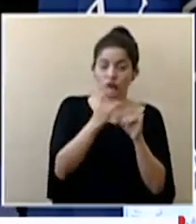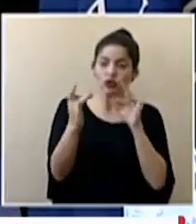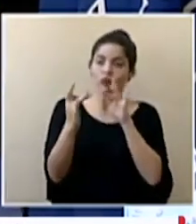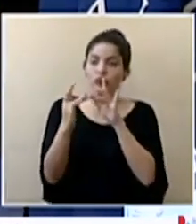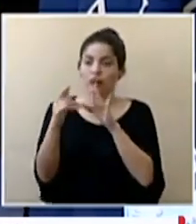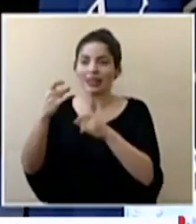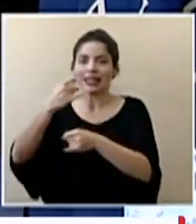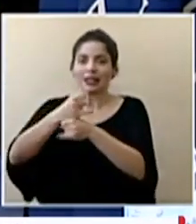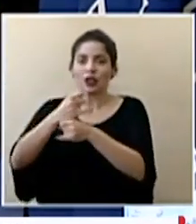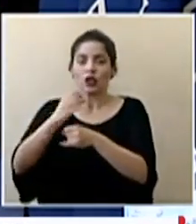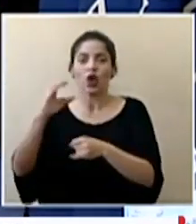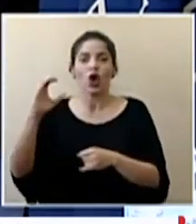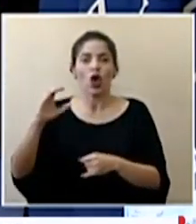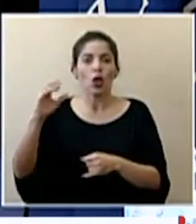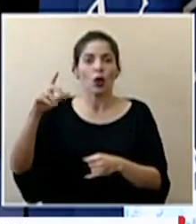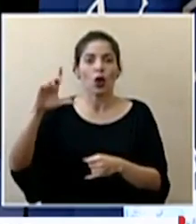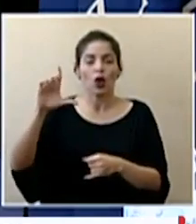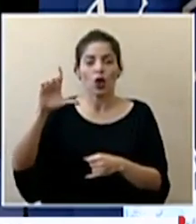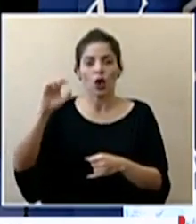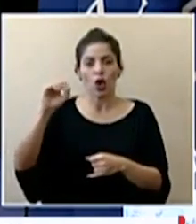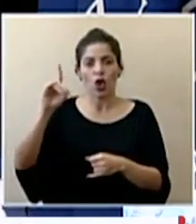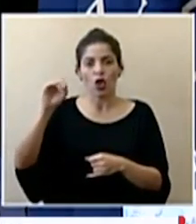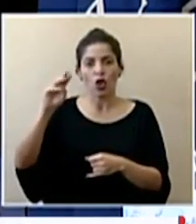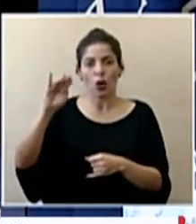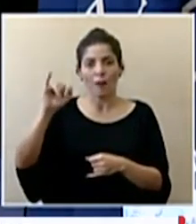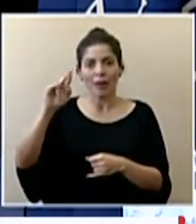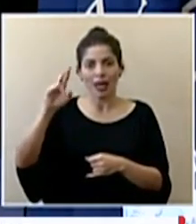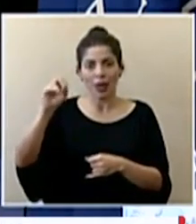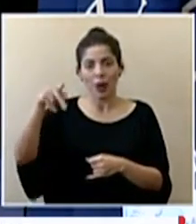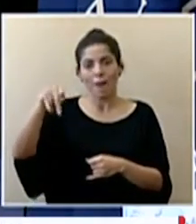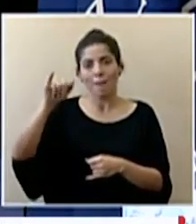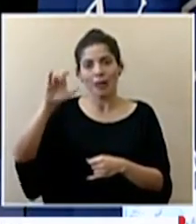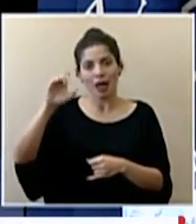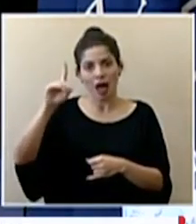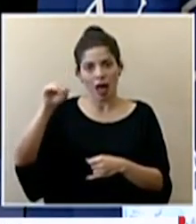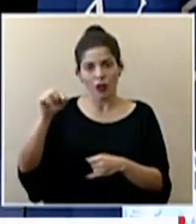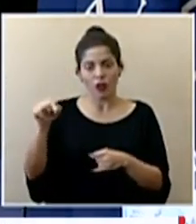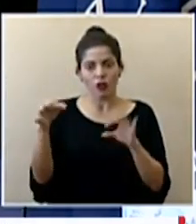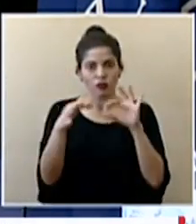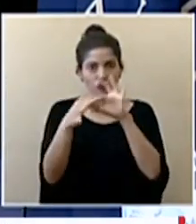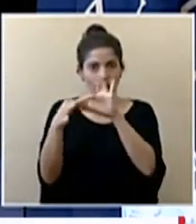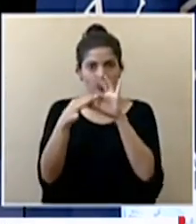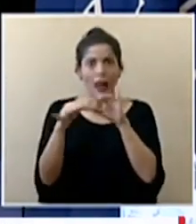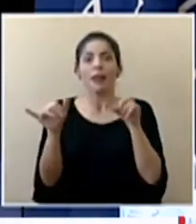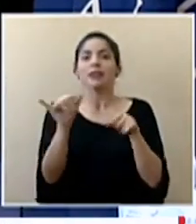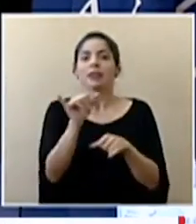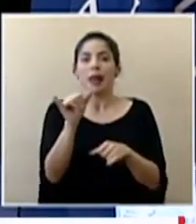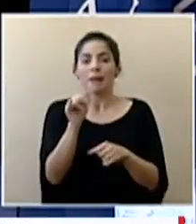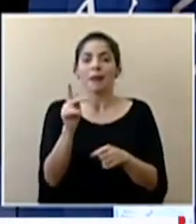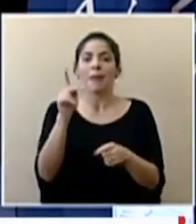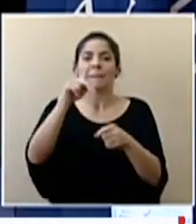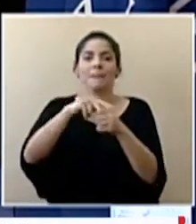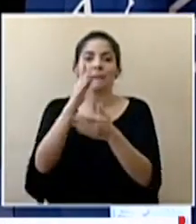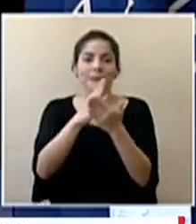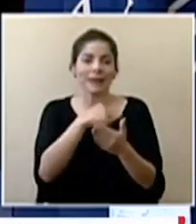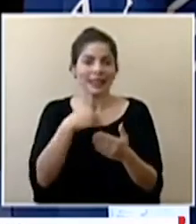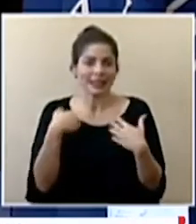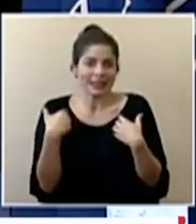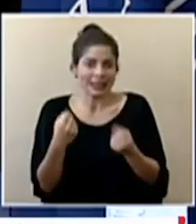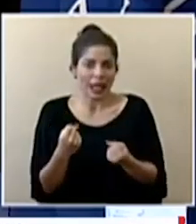Instituto Clodomiro Picado también va a haber participación del Ministerio de Salud que fue